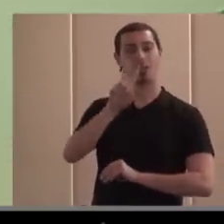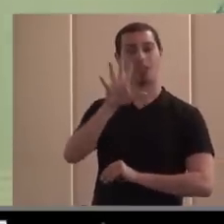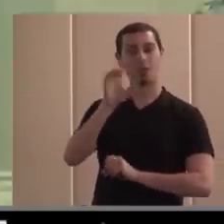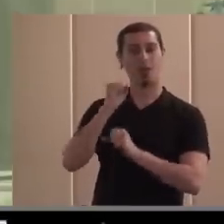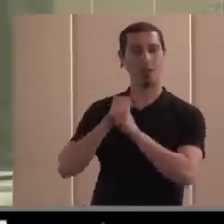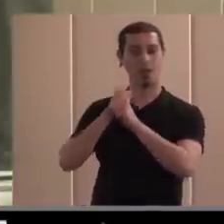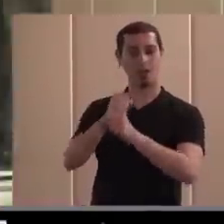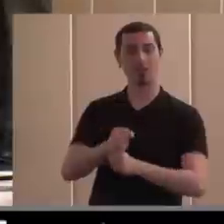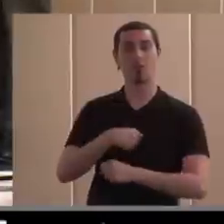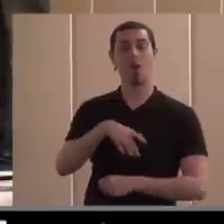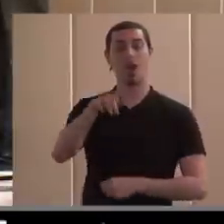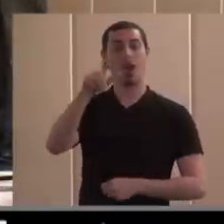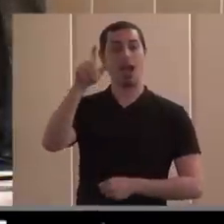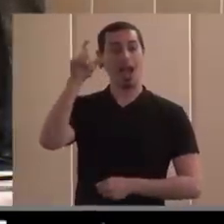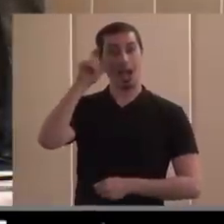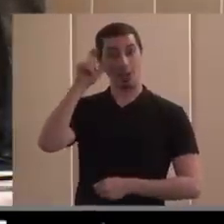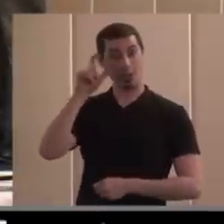la fundación, Alberto, compañero